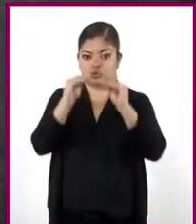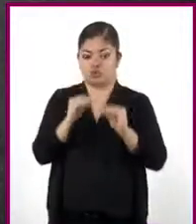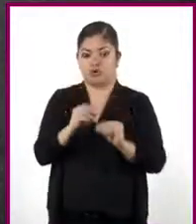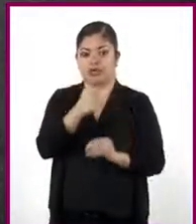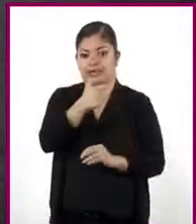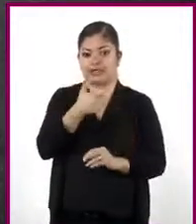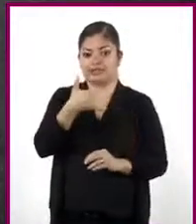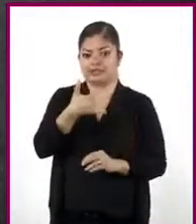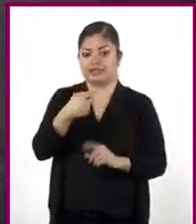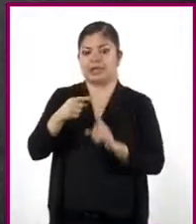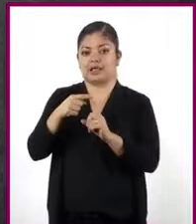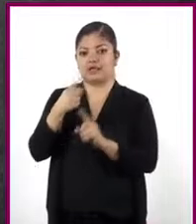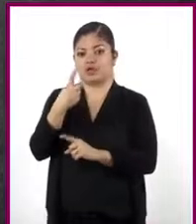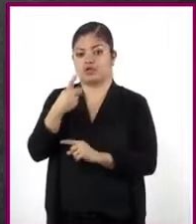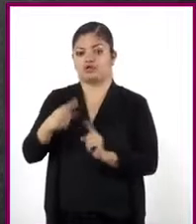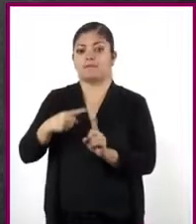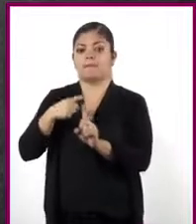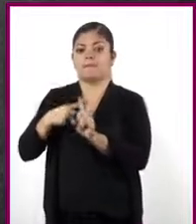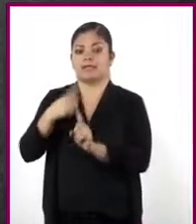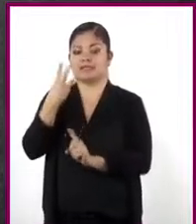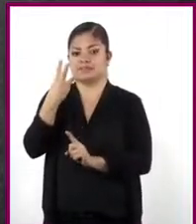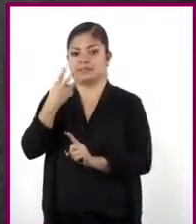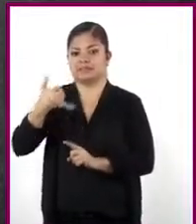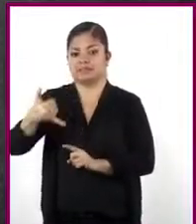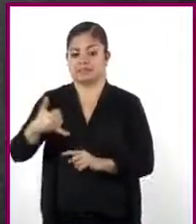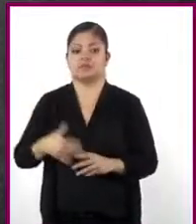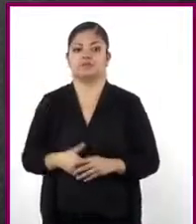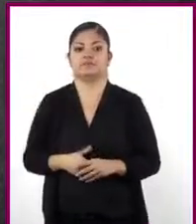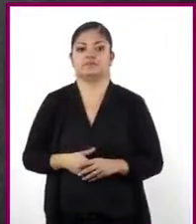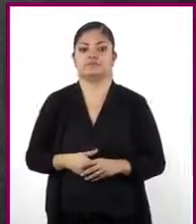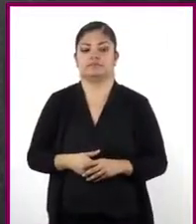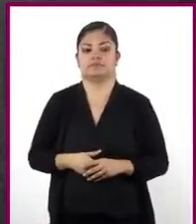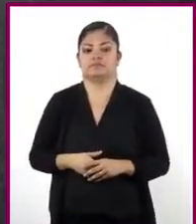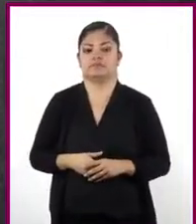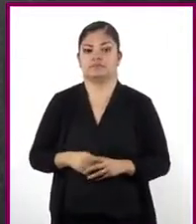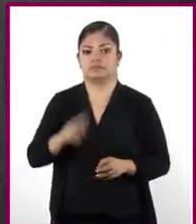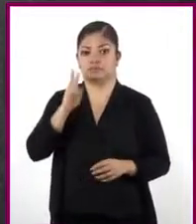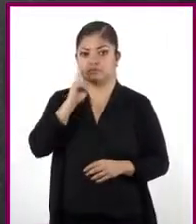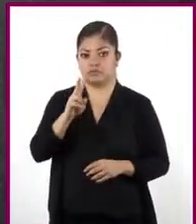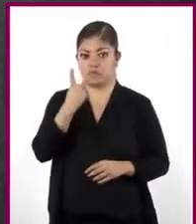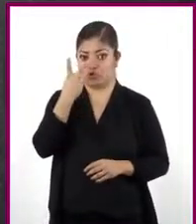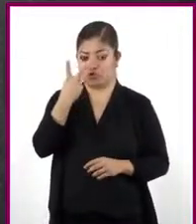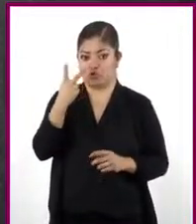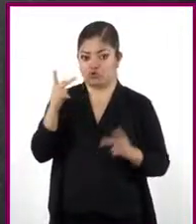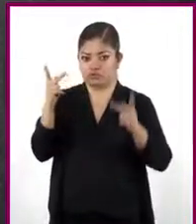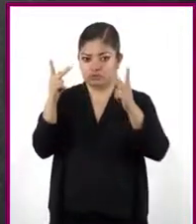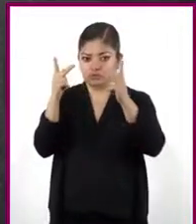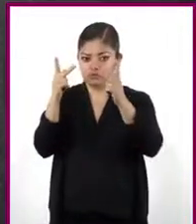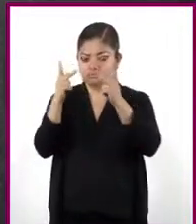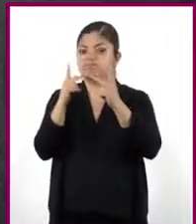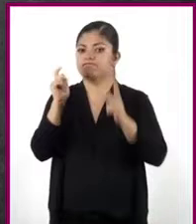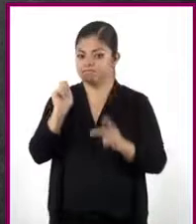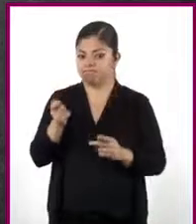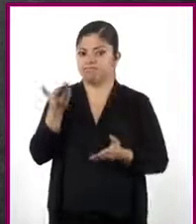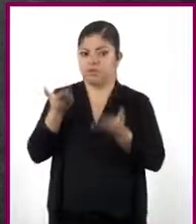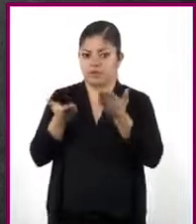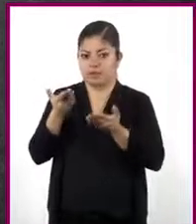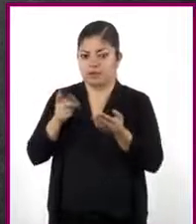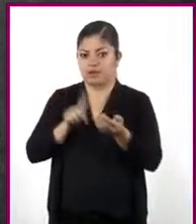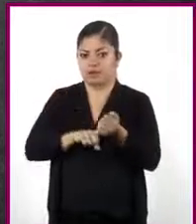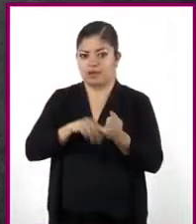XY entre 2 más 3Y. Veamos que las dos expresiones son equivalentes a través de